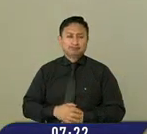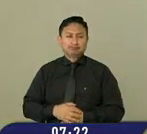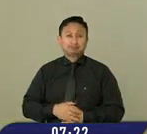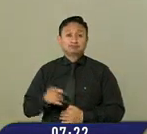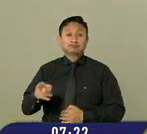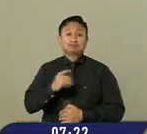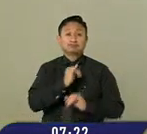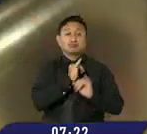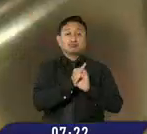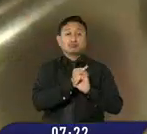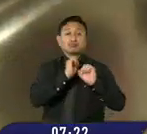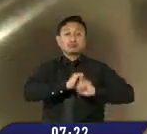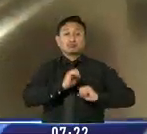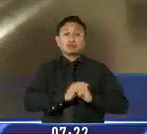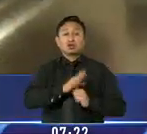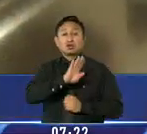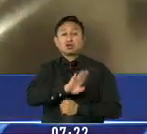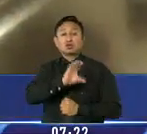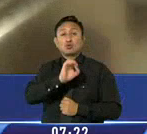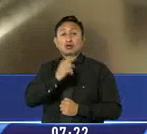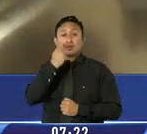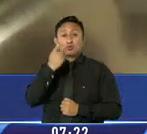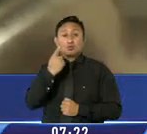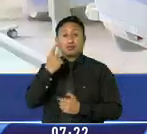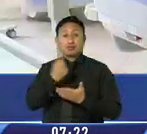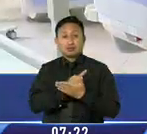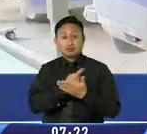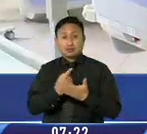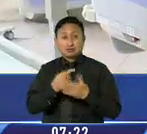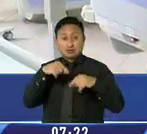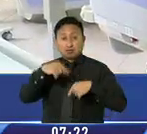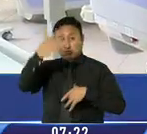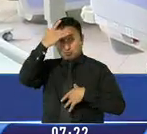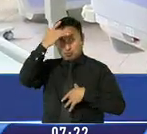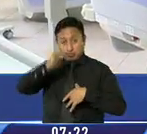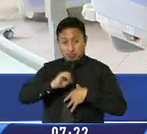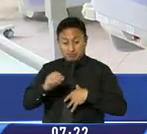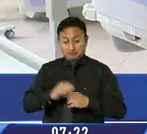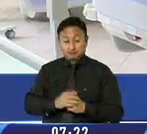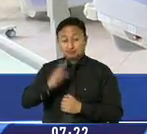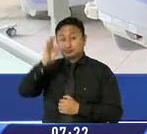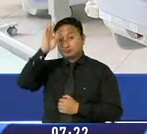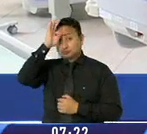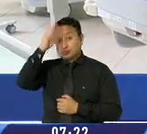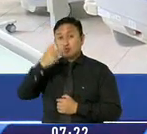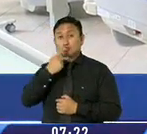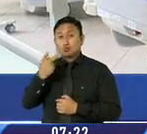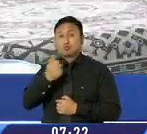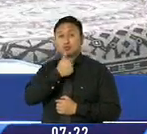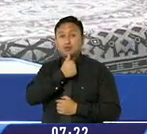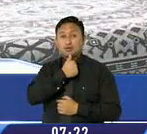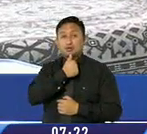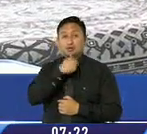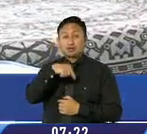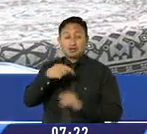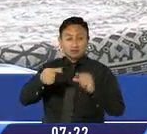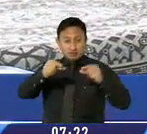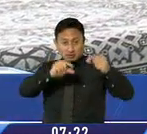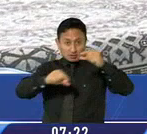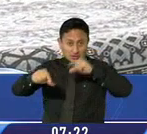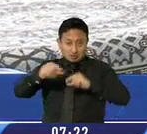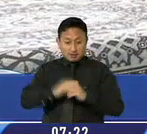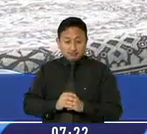instituto se procesan cerca de 40 muestras semanales de pacientes contagiados, de hospitales públicos, privados y de laboratorios.